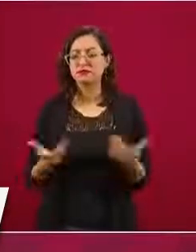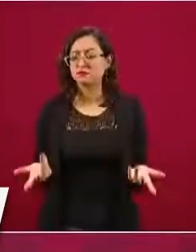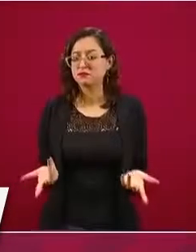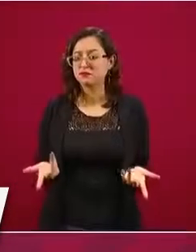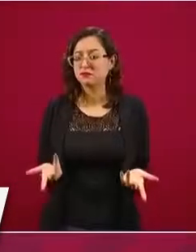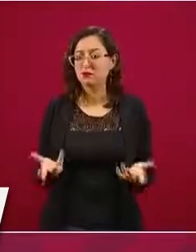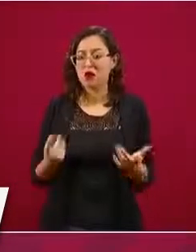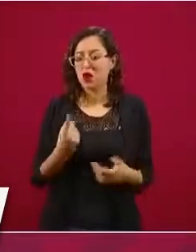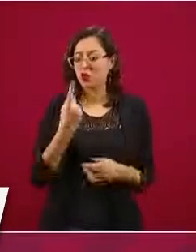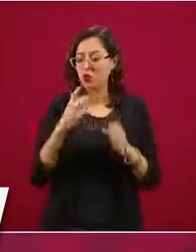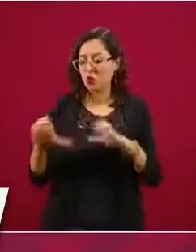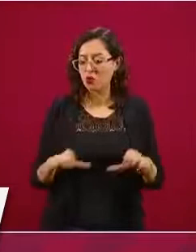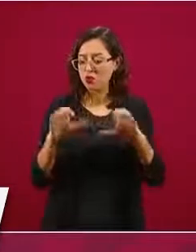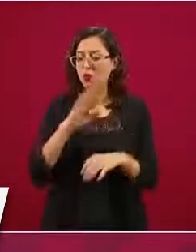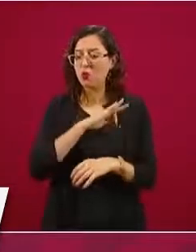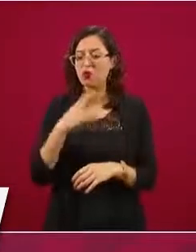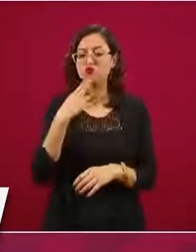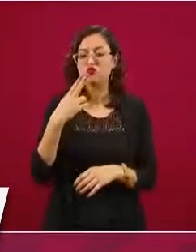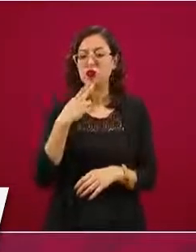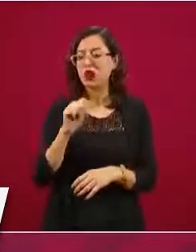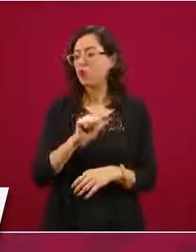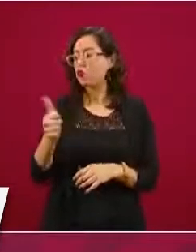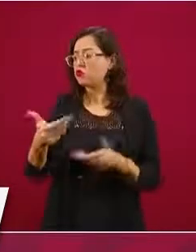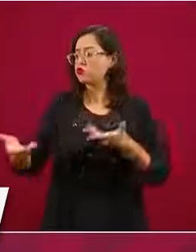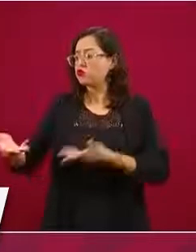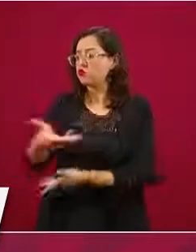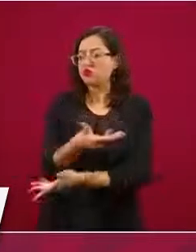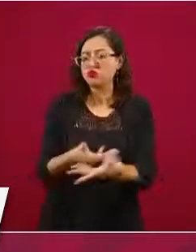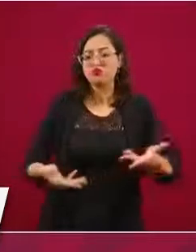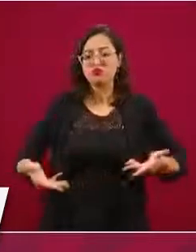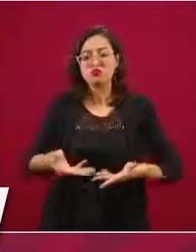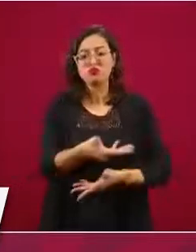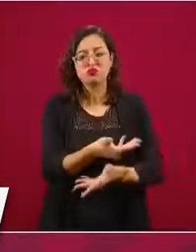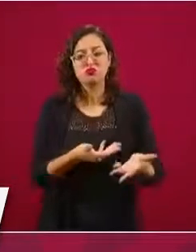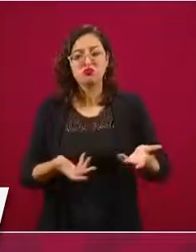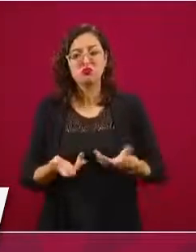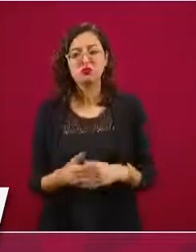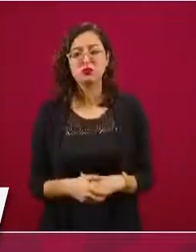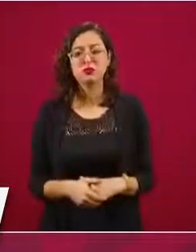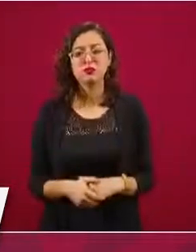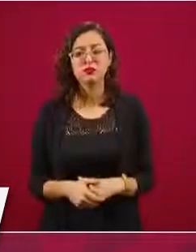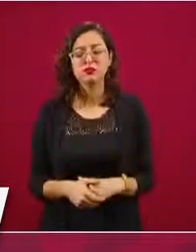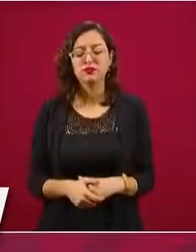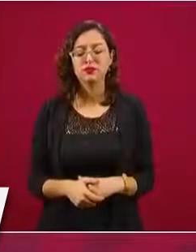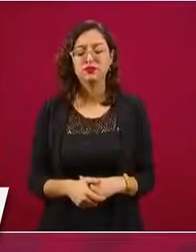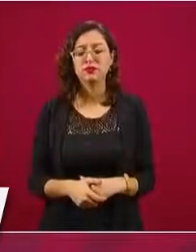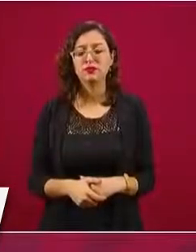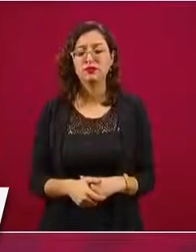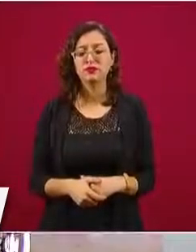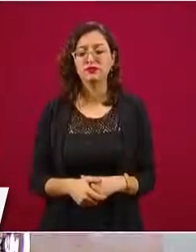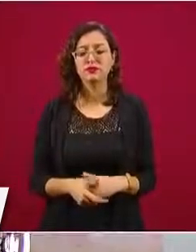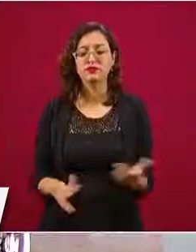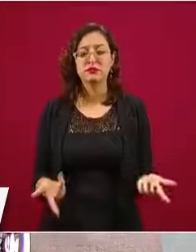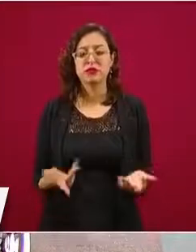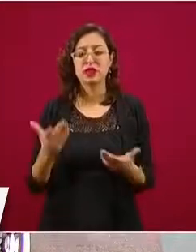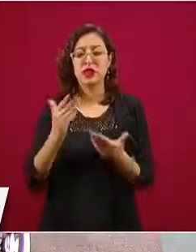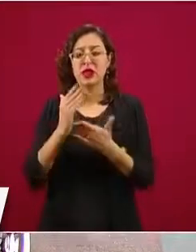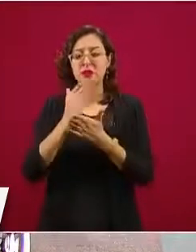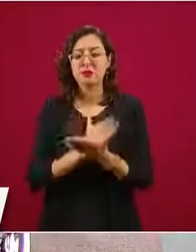los instrumentos de trabajo y que no haya corrupción,